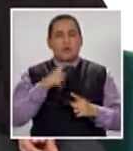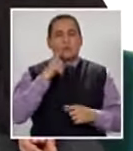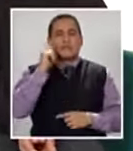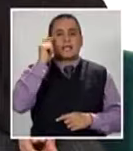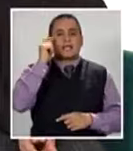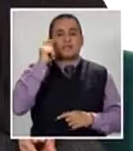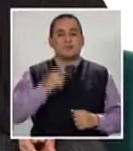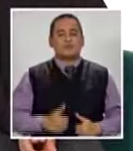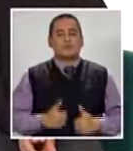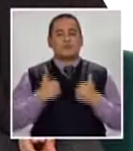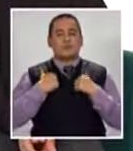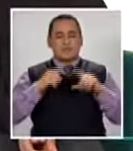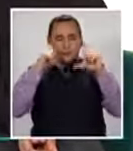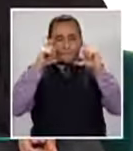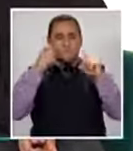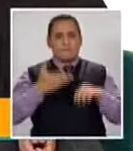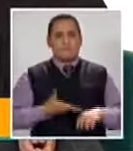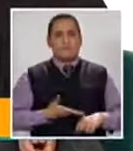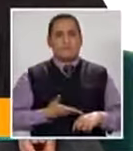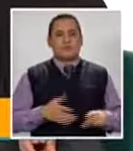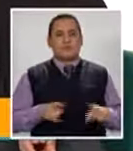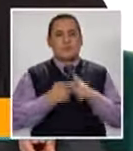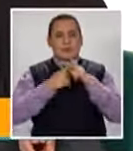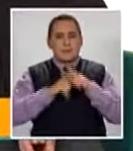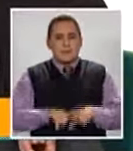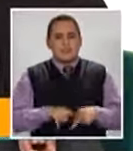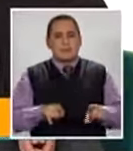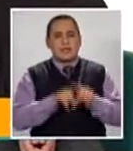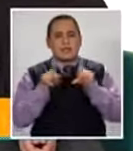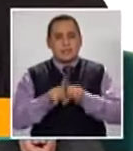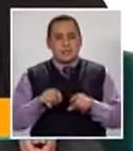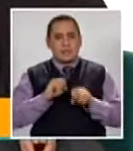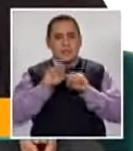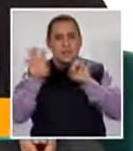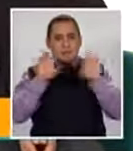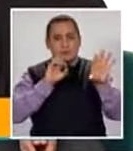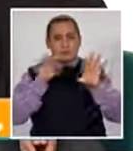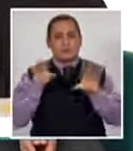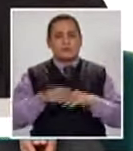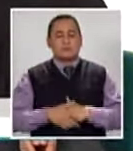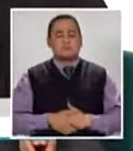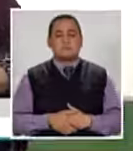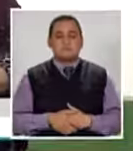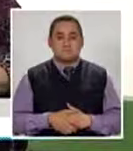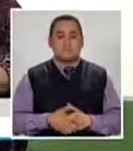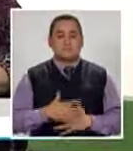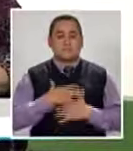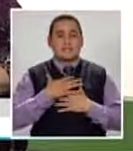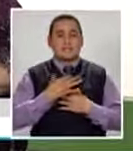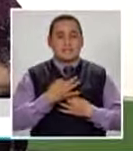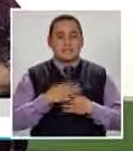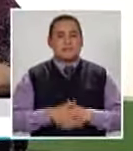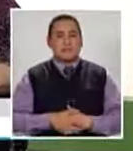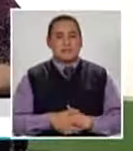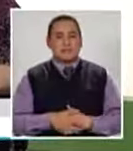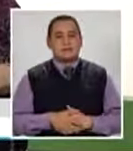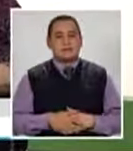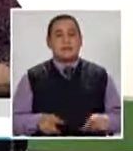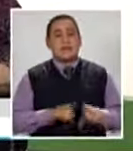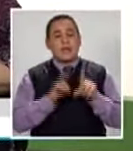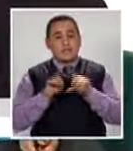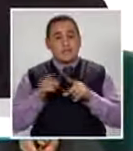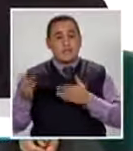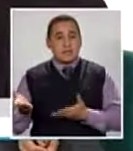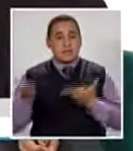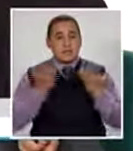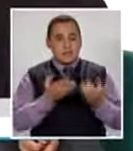testimonio De su vida Con unas fotografías Y empezar a formar Parte también De esta campaña Qué interesante Qué interesante Y